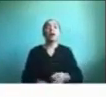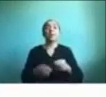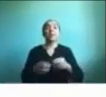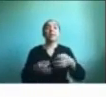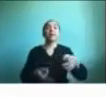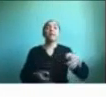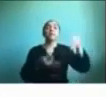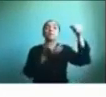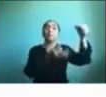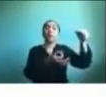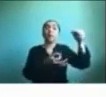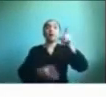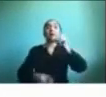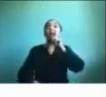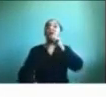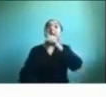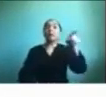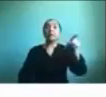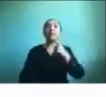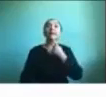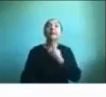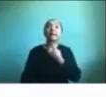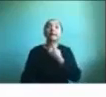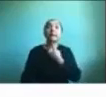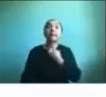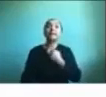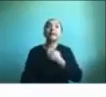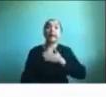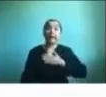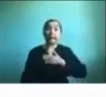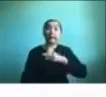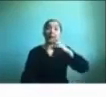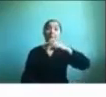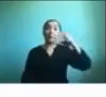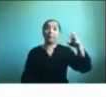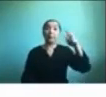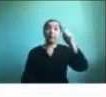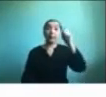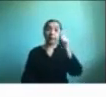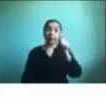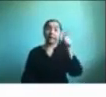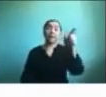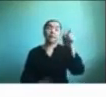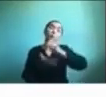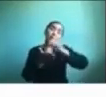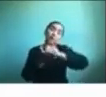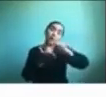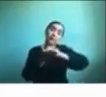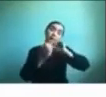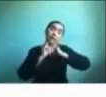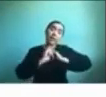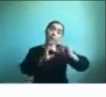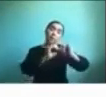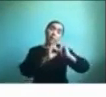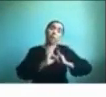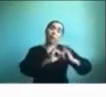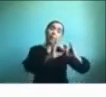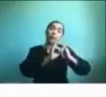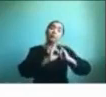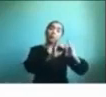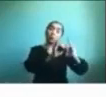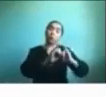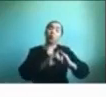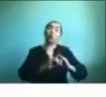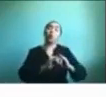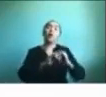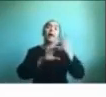que está interesada en tener la PPT para que ahí le podamos se pueden inscribir le podamos mandar la información y ahí también van a estar nuestros